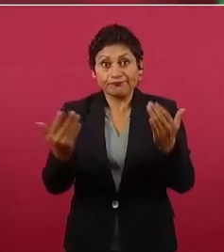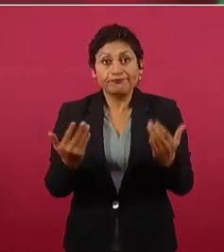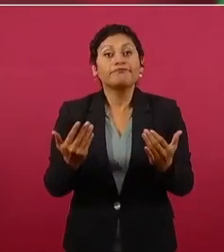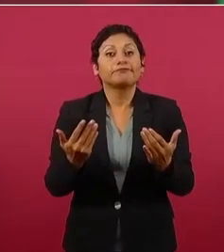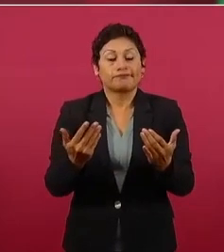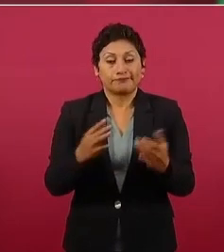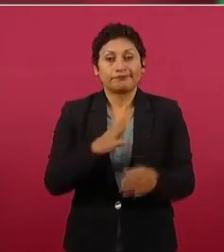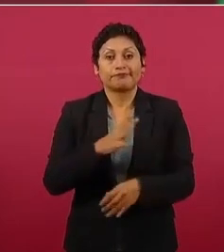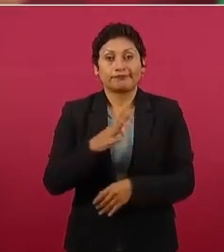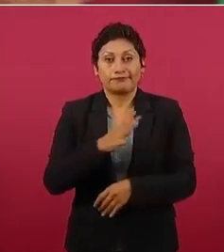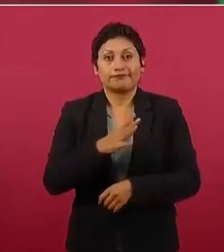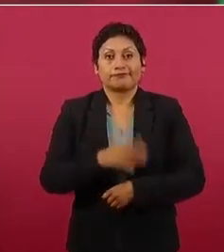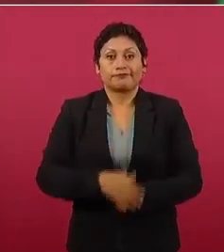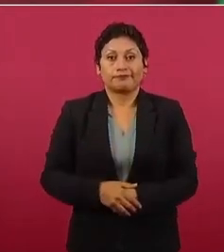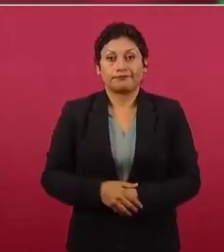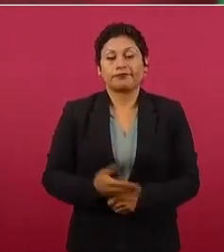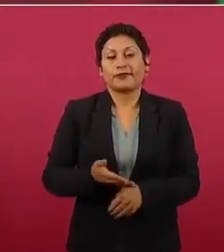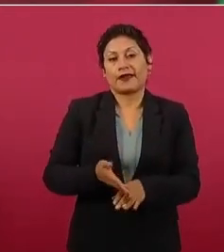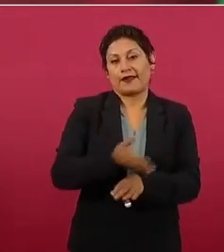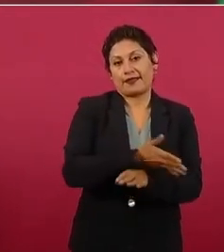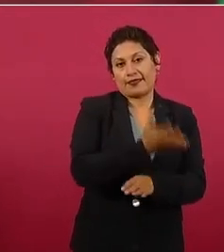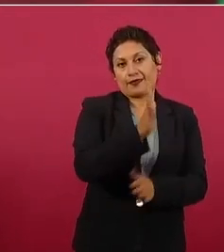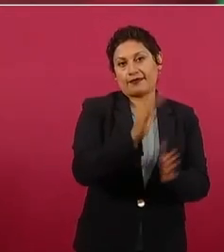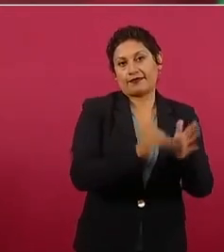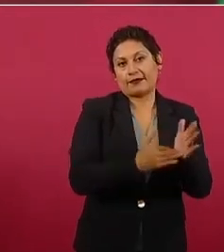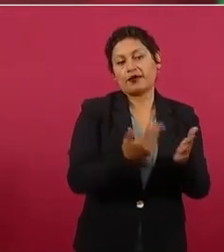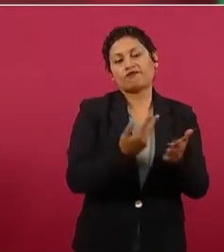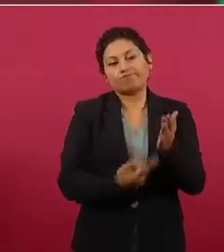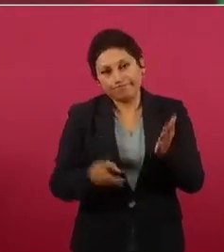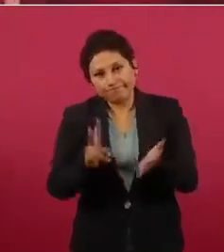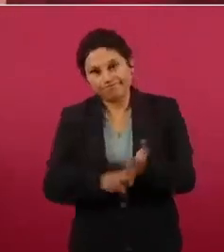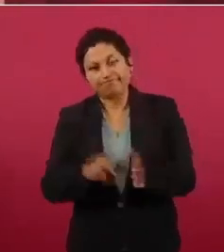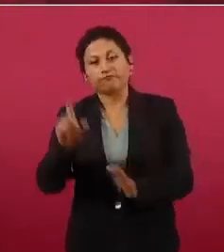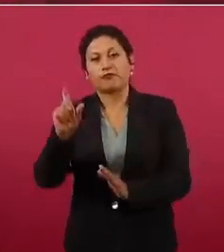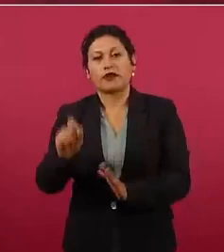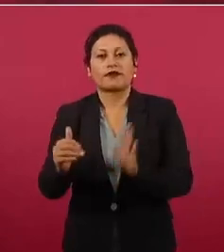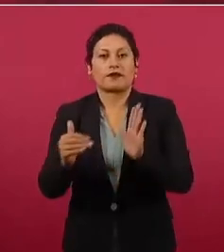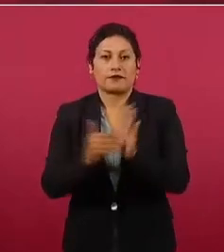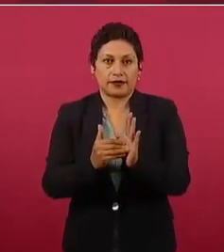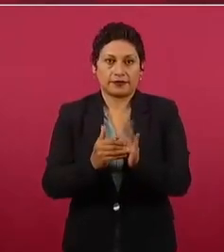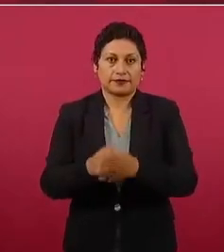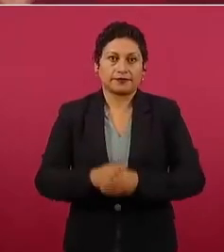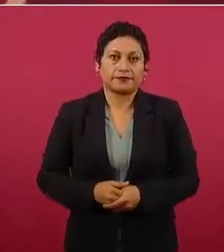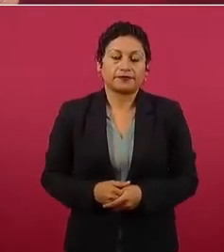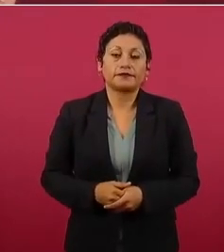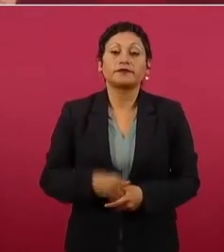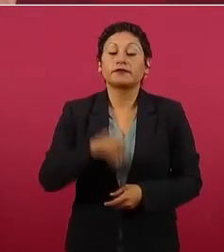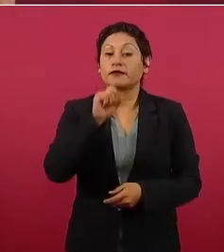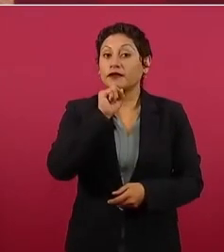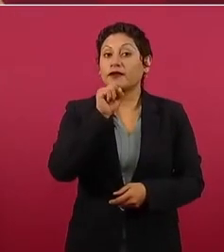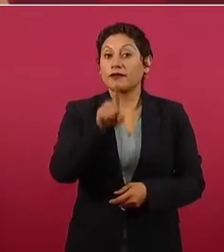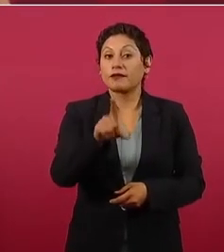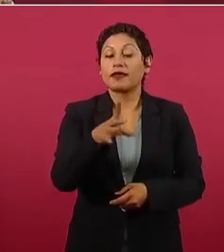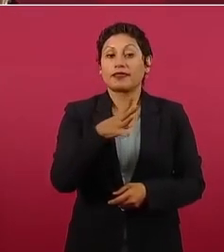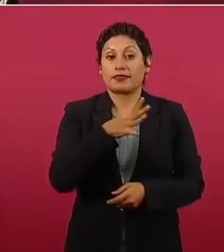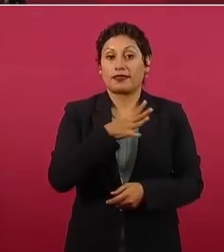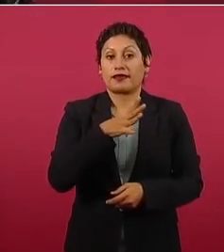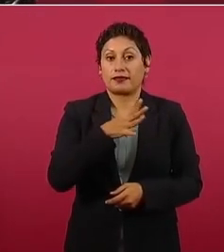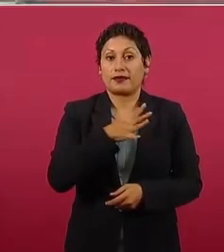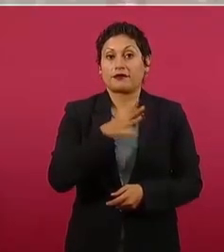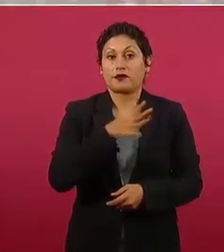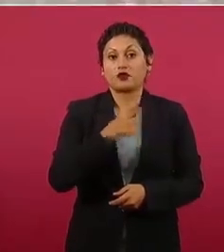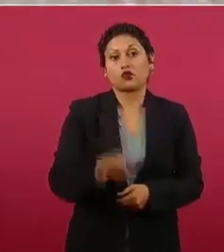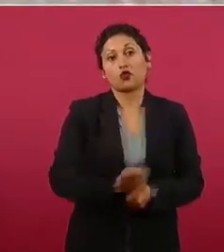el doble y tenemos un programa de becas para